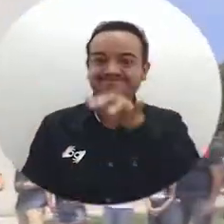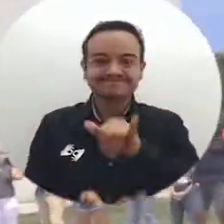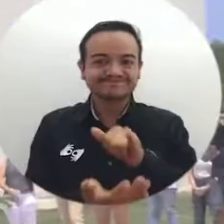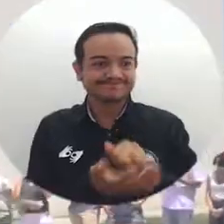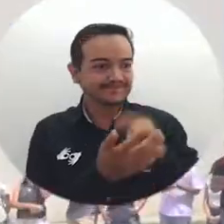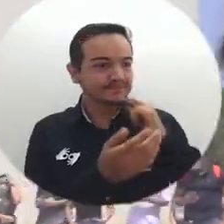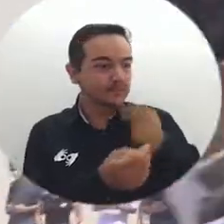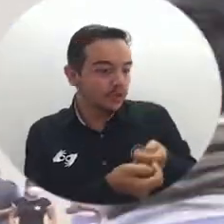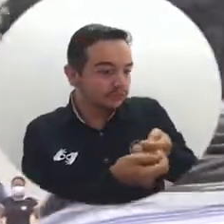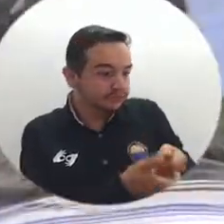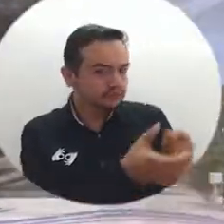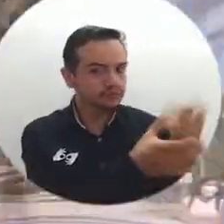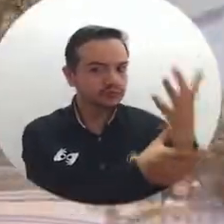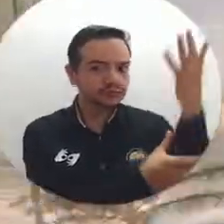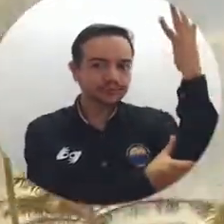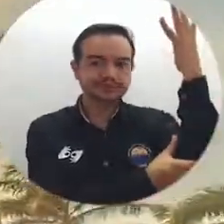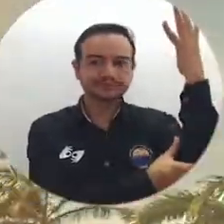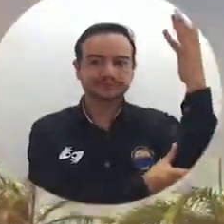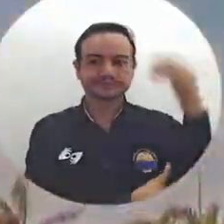forma que sería plantando un árbol.